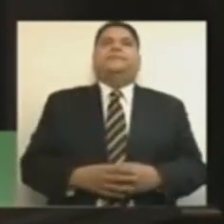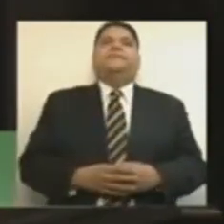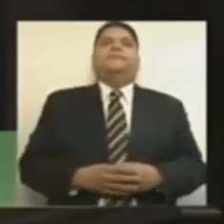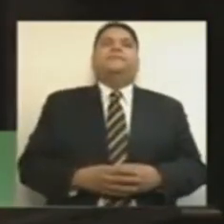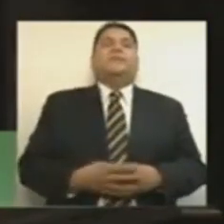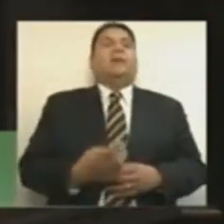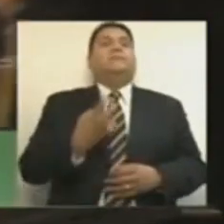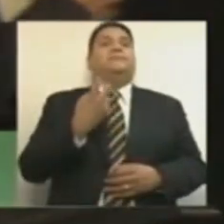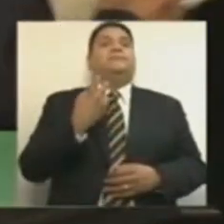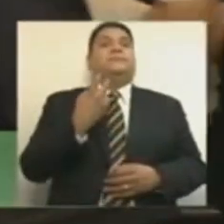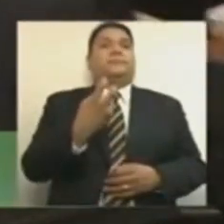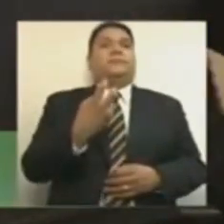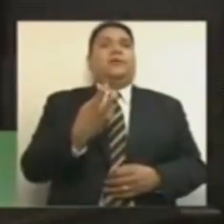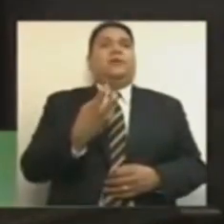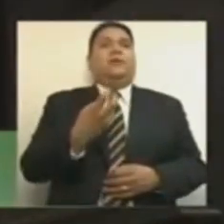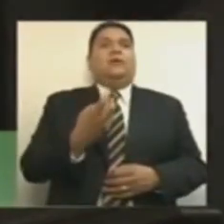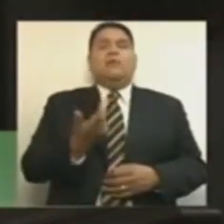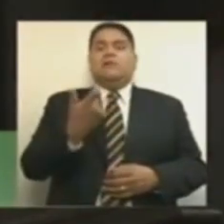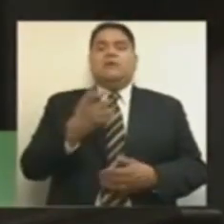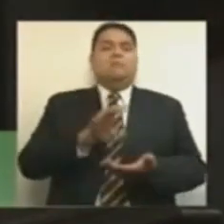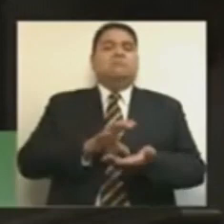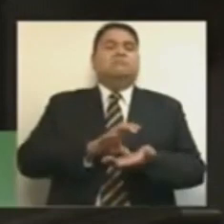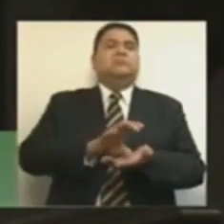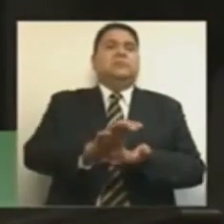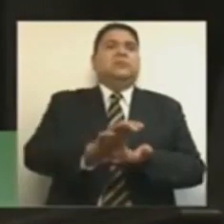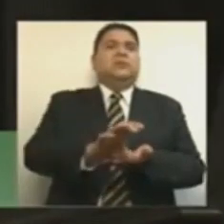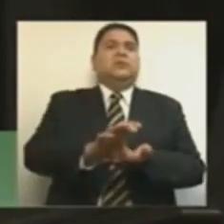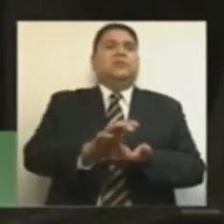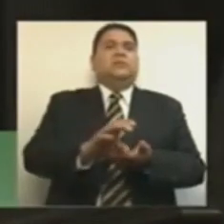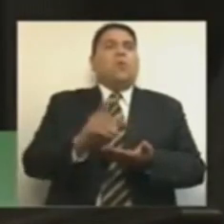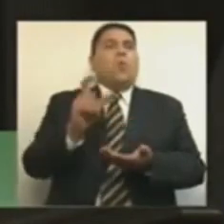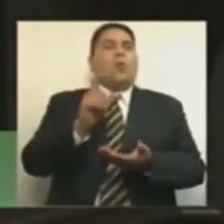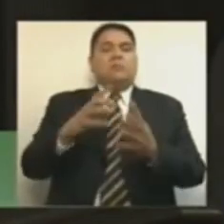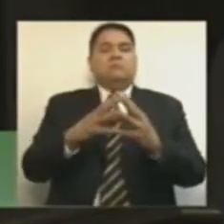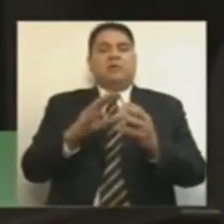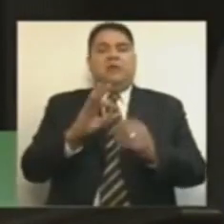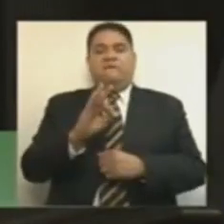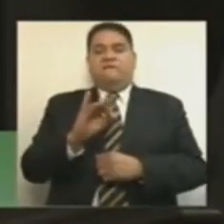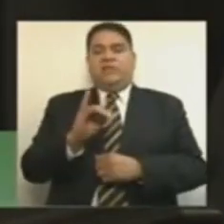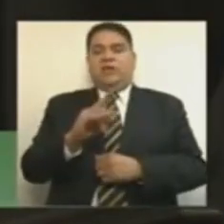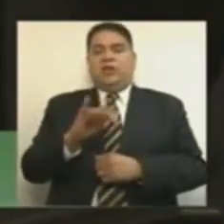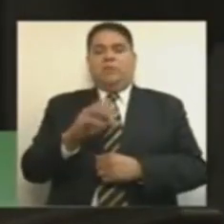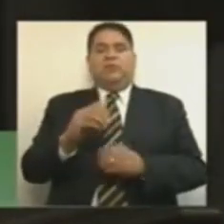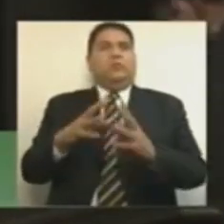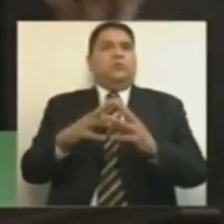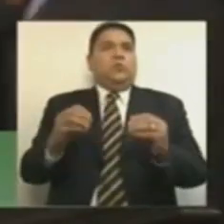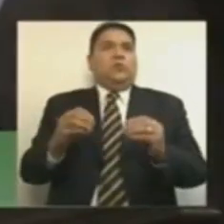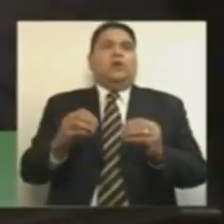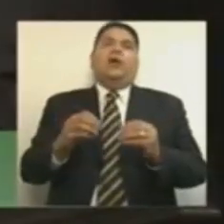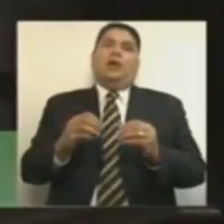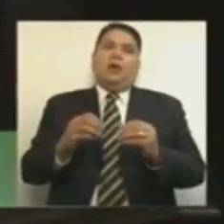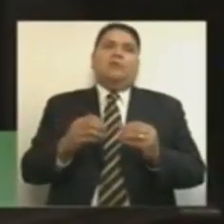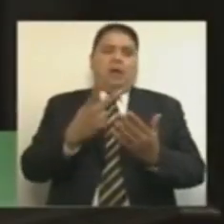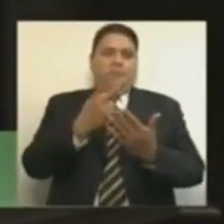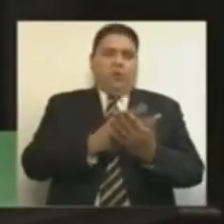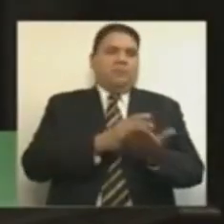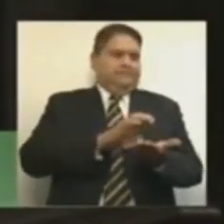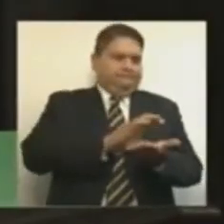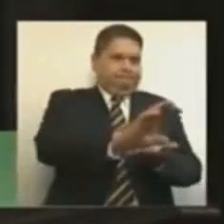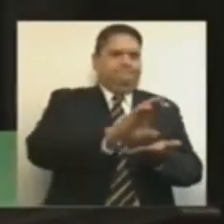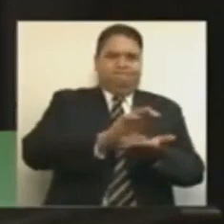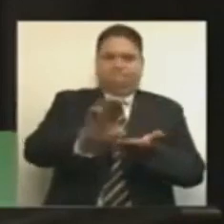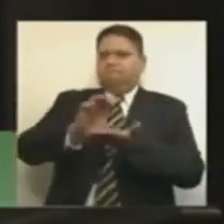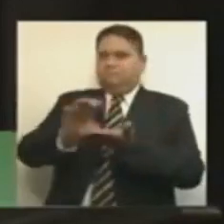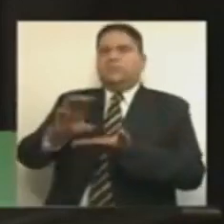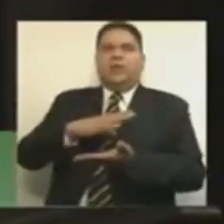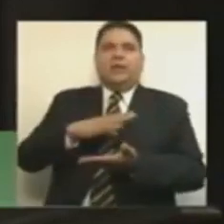Entonces, ¿a dónde se va a ir el dinero si no hay fideicomisos que los administren? A los programas que ya existen, pero